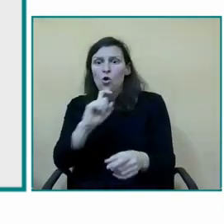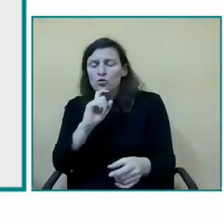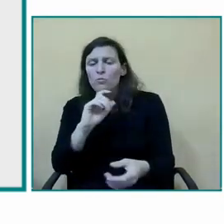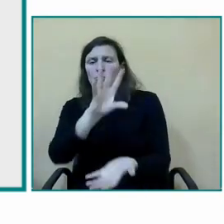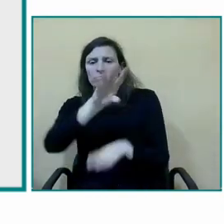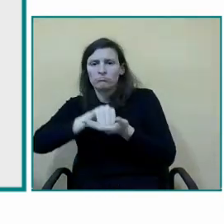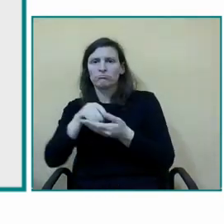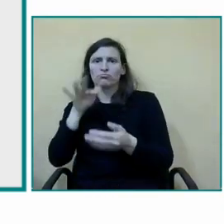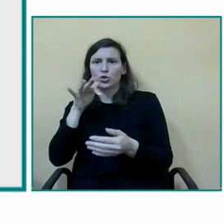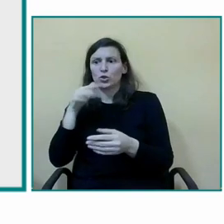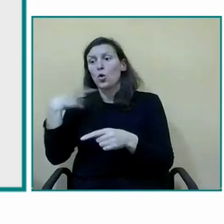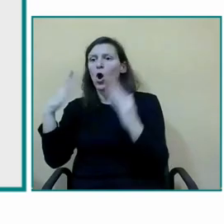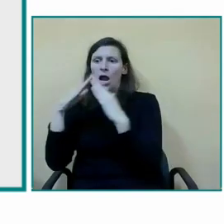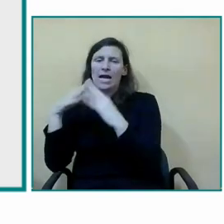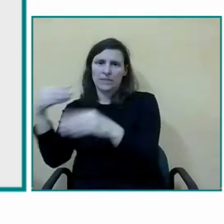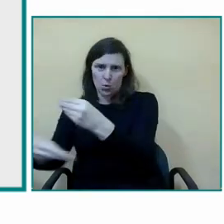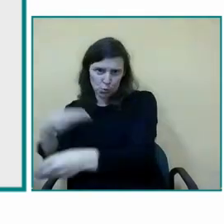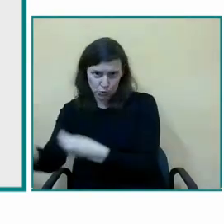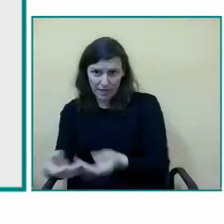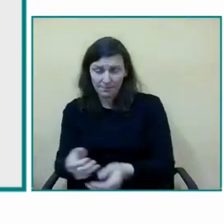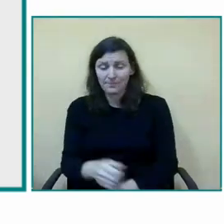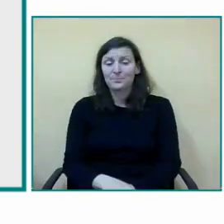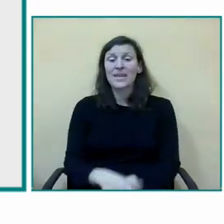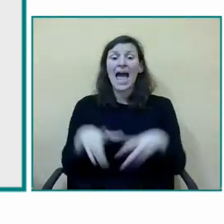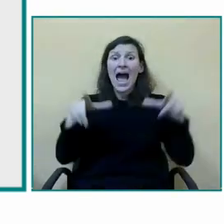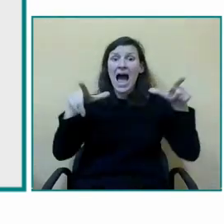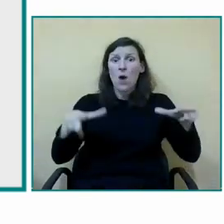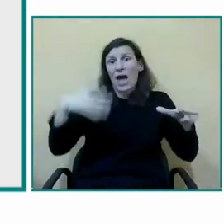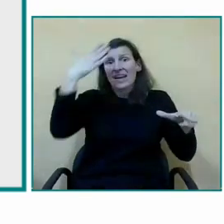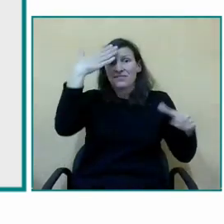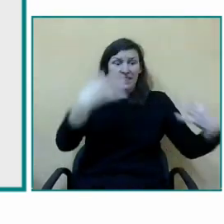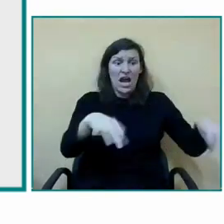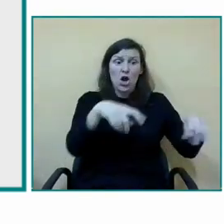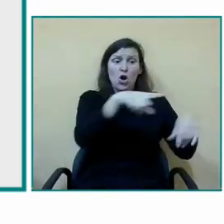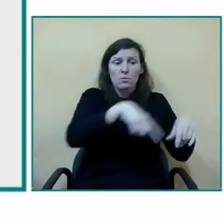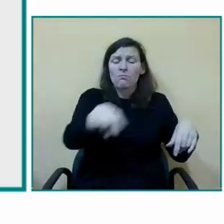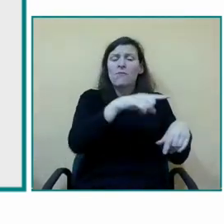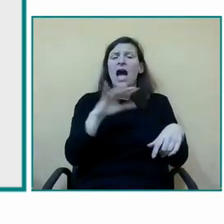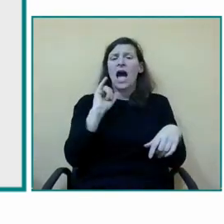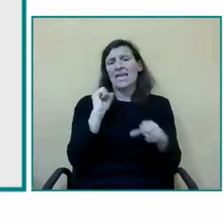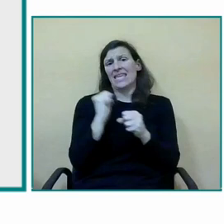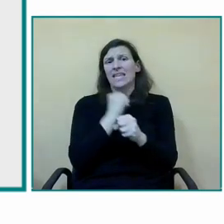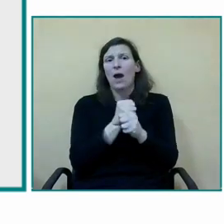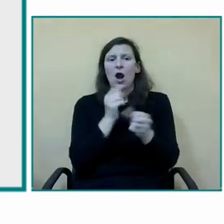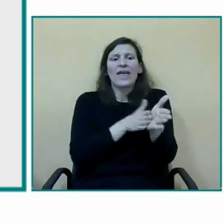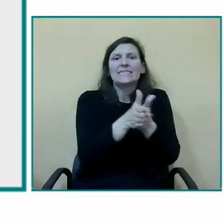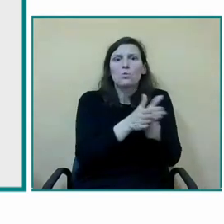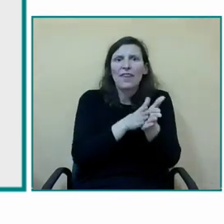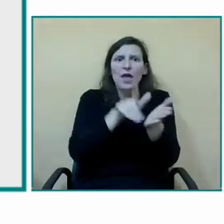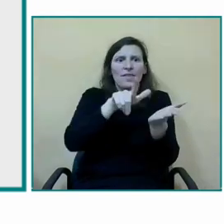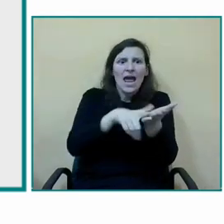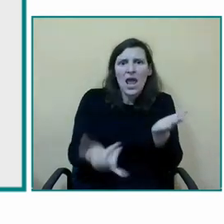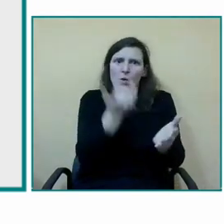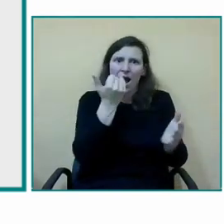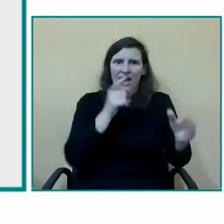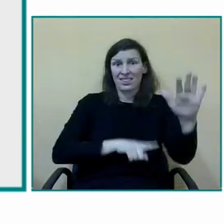también un trabajo de estimulación del lenguaje dentro de la clase y también un programa para la familia sobre el lenguaje y la comunicación en las